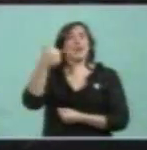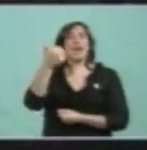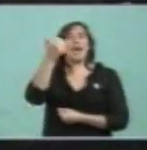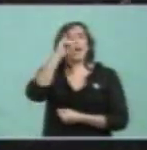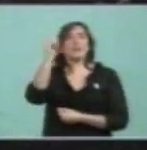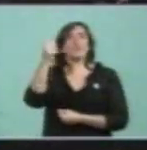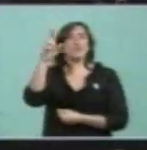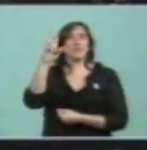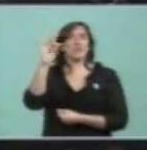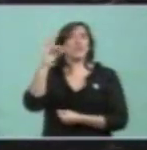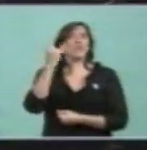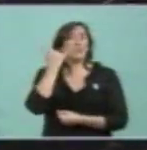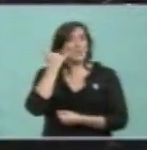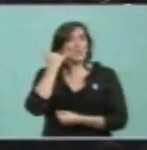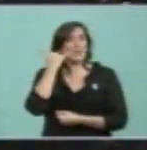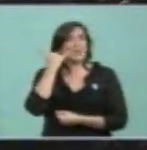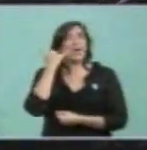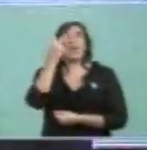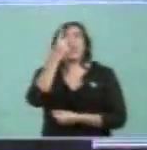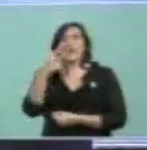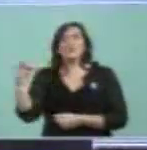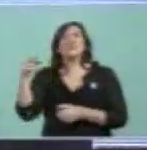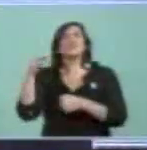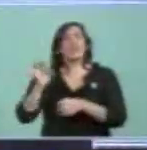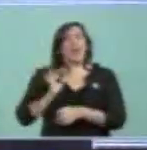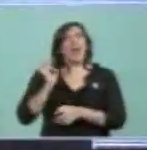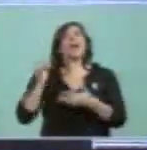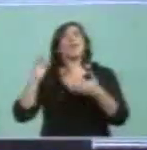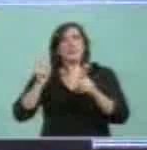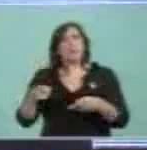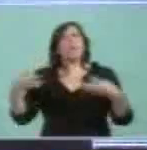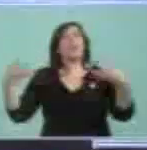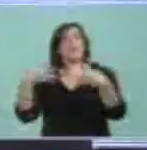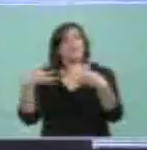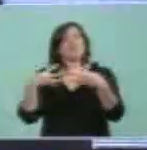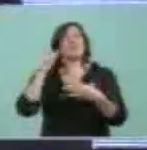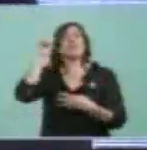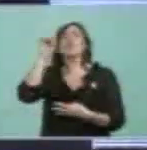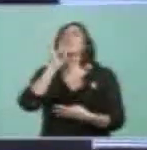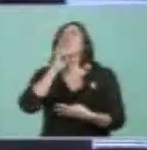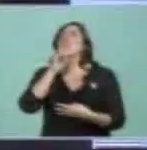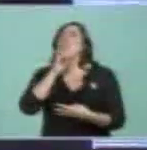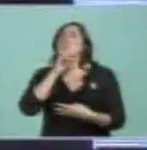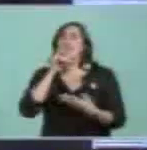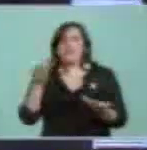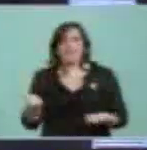los 200 años de la batalla de Tucumán, Betty José.